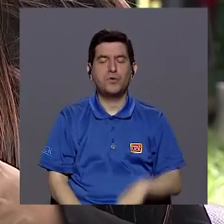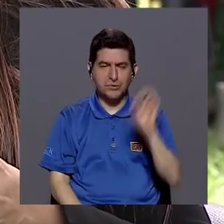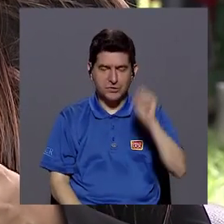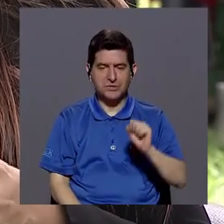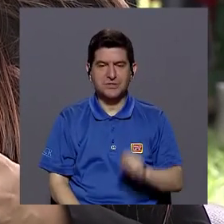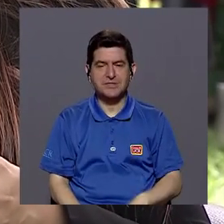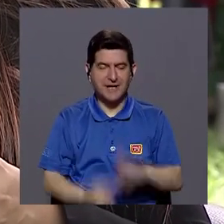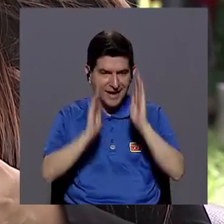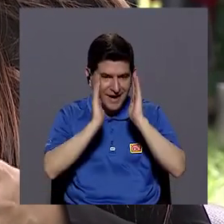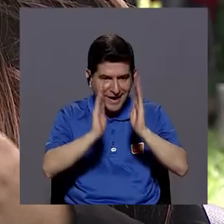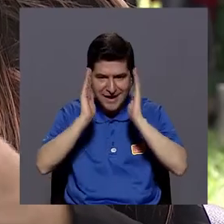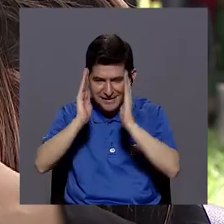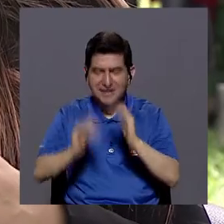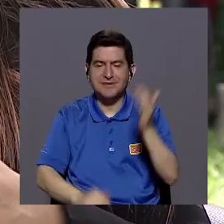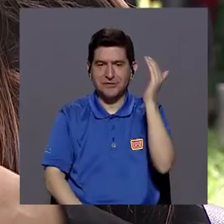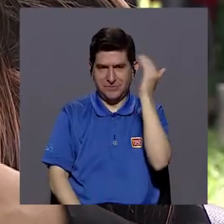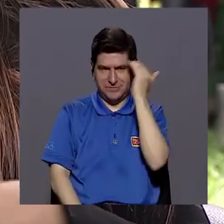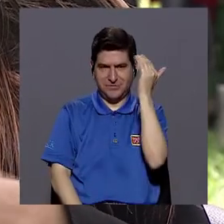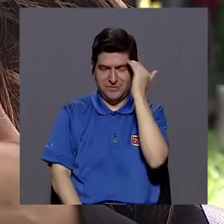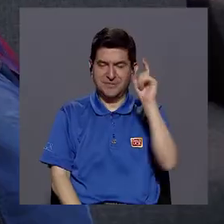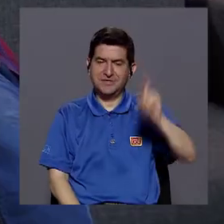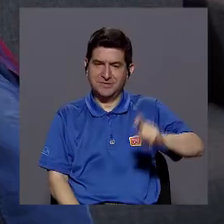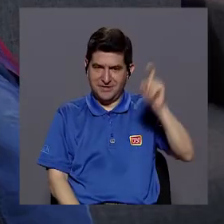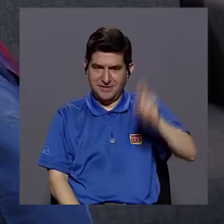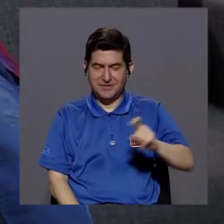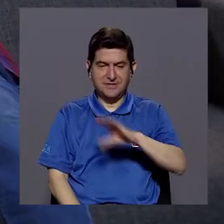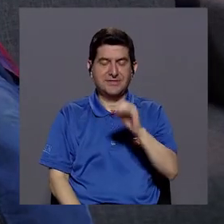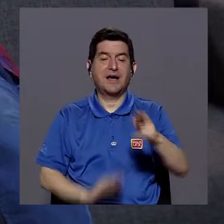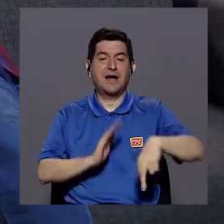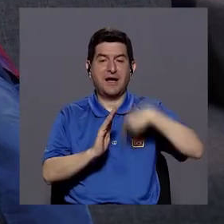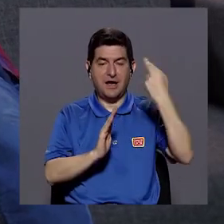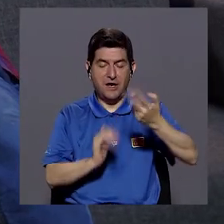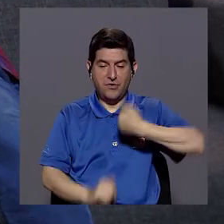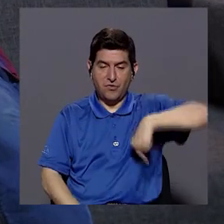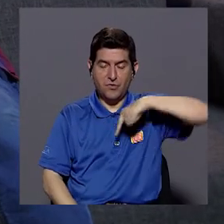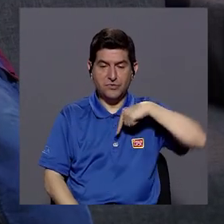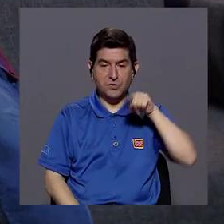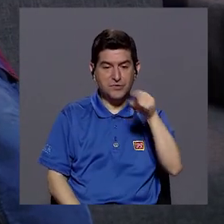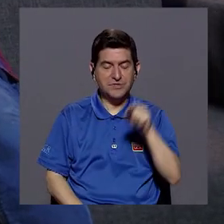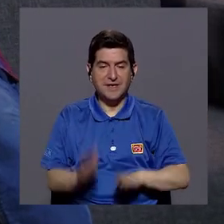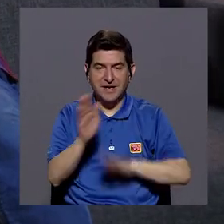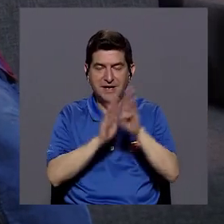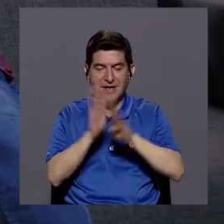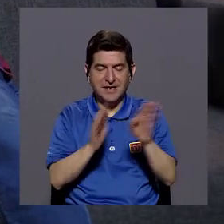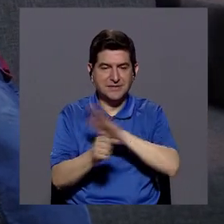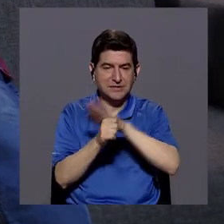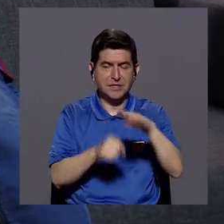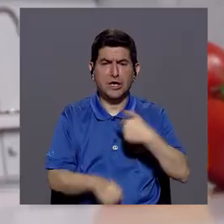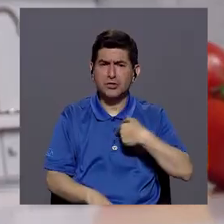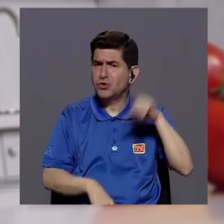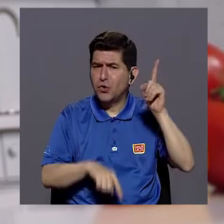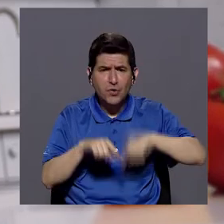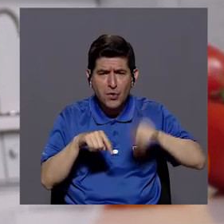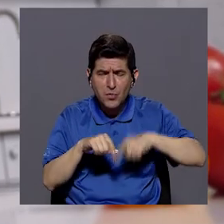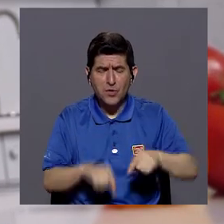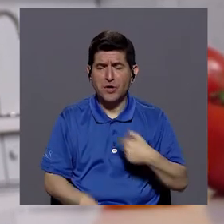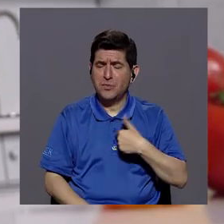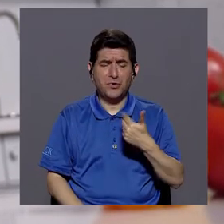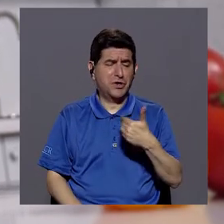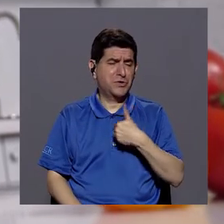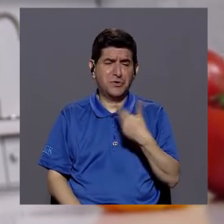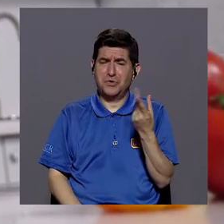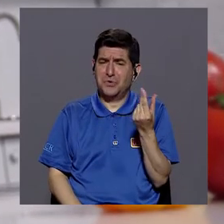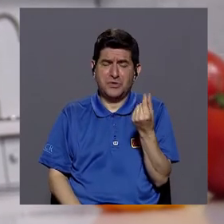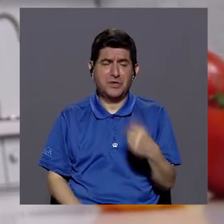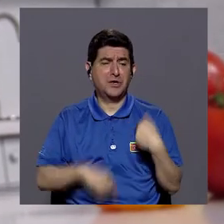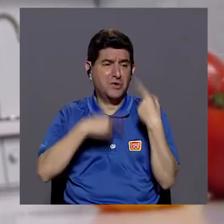y poder ser conscientes de la necesidad y nuestro papel en el desarrollo integral, ¿verdad? No pensar que es que no lo puedo estimular porque no tengo dinero